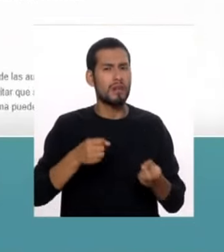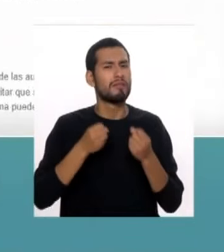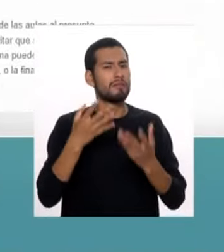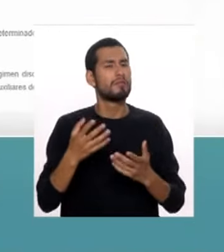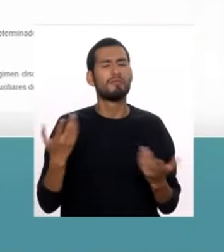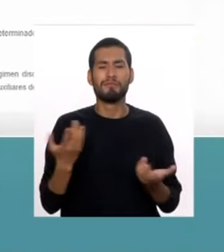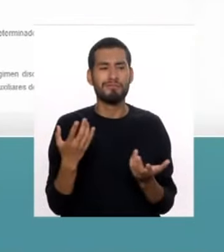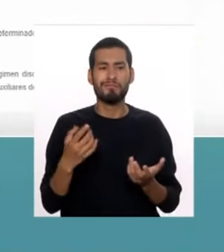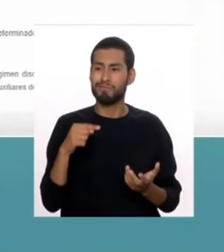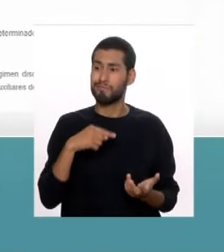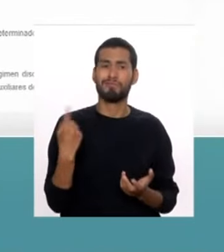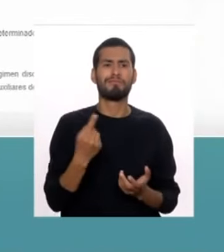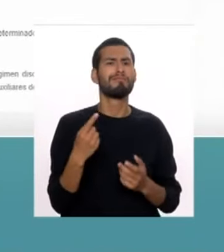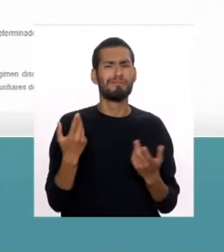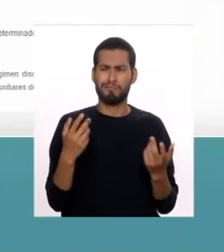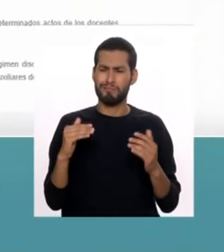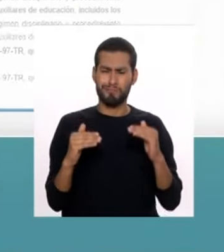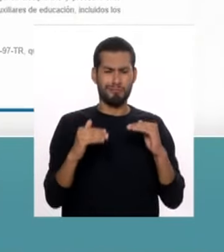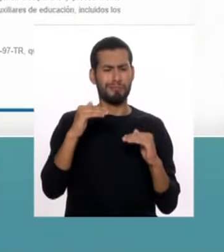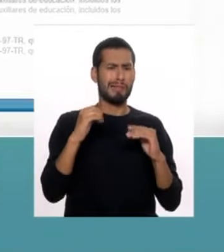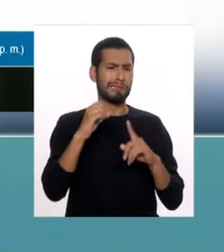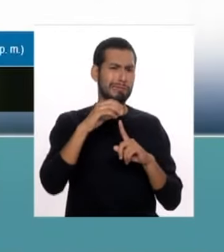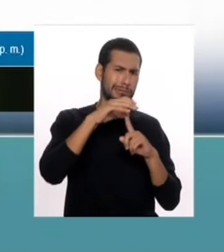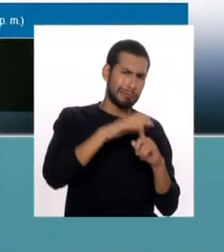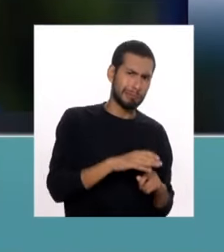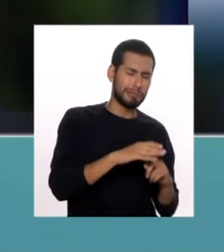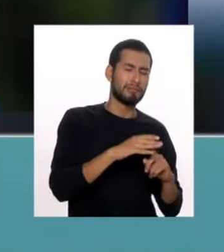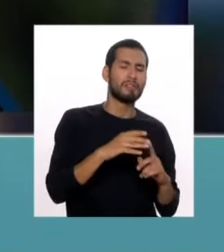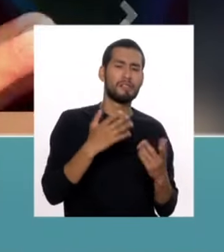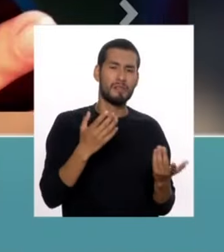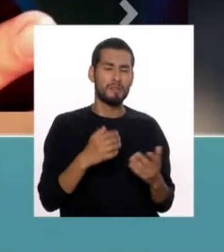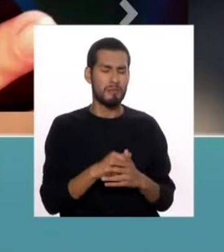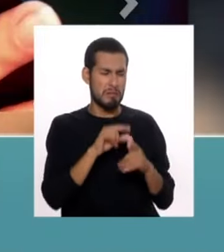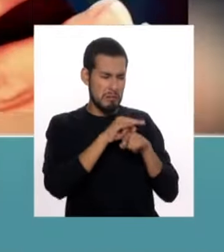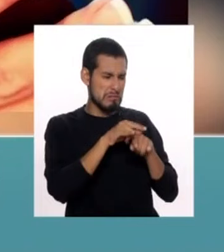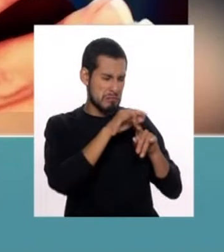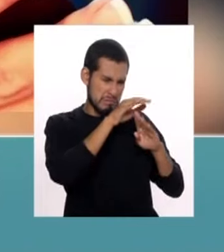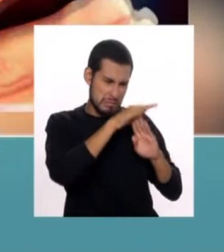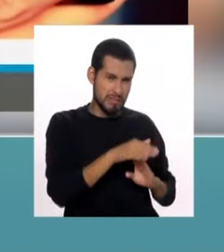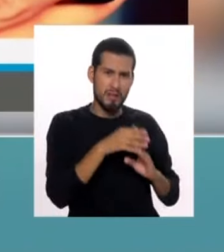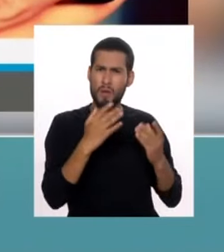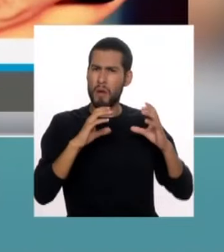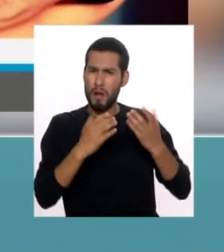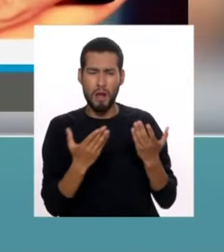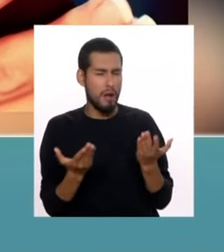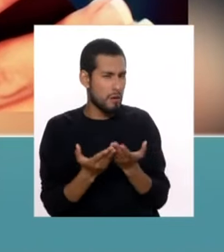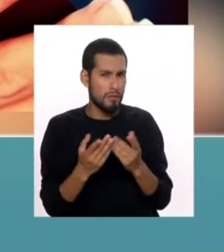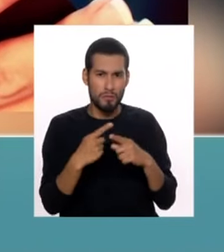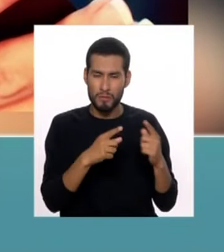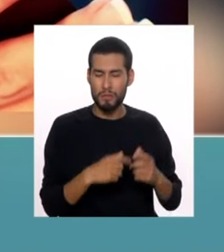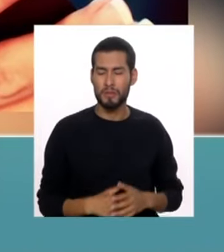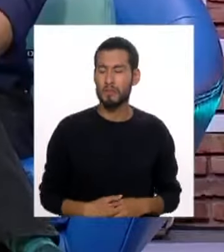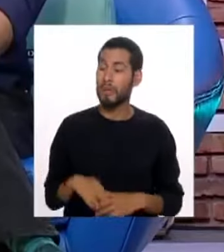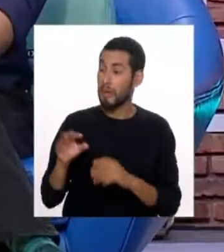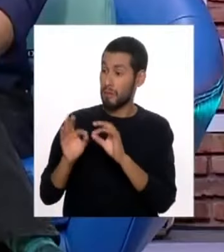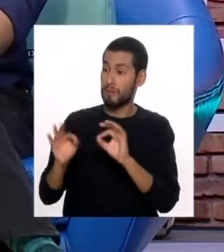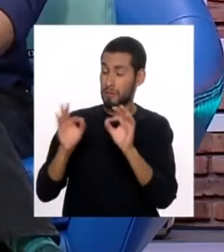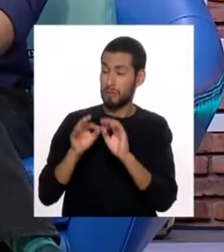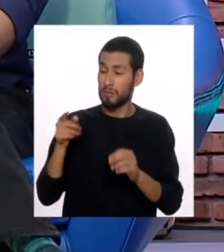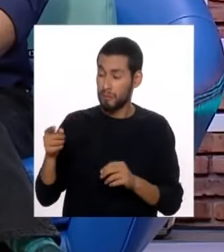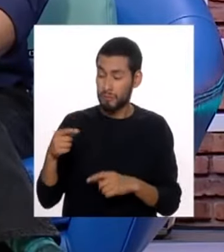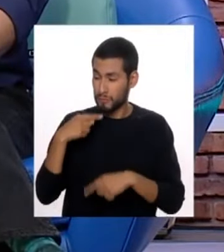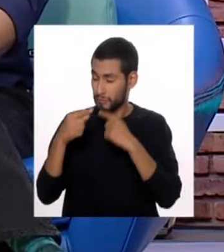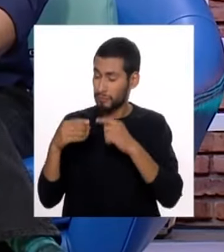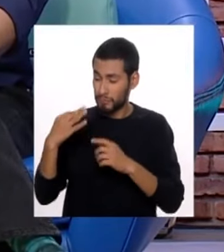situación un poco de una relación de poder, muchas veces de intimidación, ¿cierto? Dentro del salón de clases, dentro de la escuela. Ahora, algo importante que ustedes